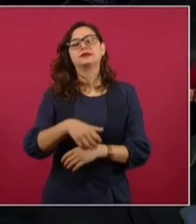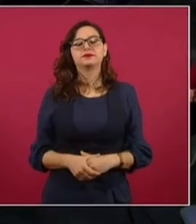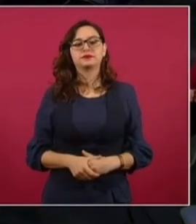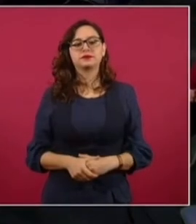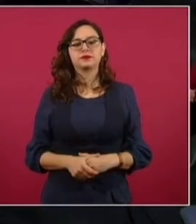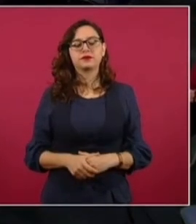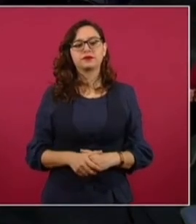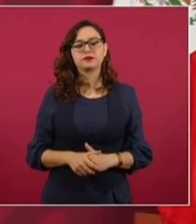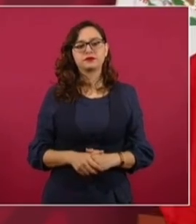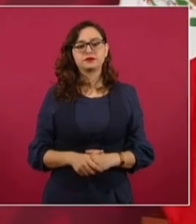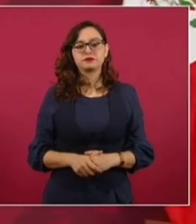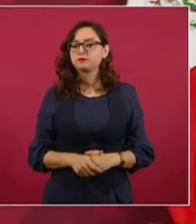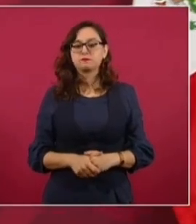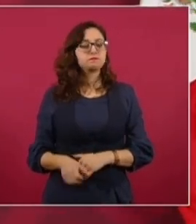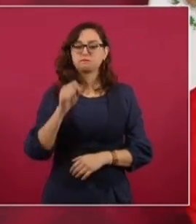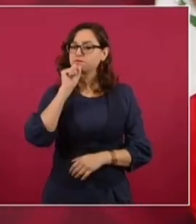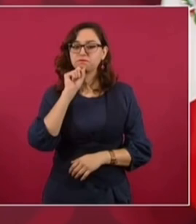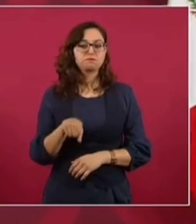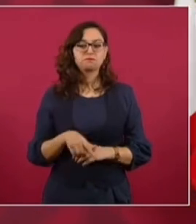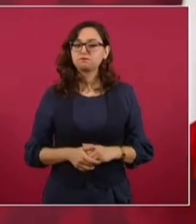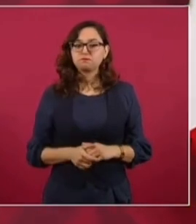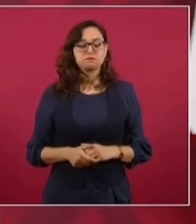Tampoco. O sea, con empresas ilegales, no.